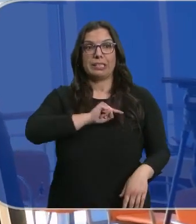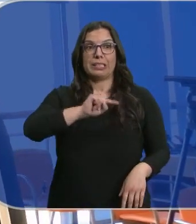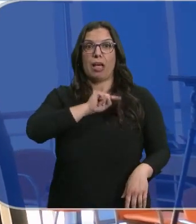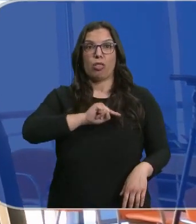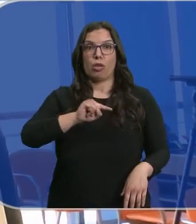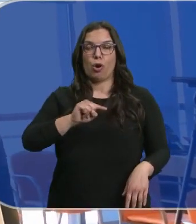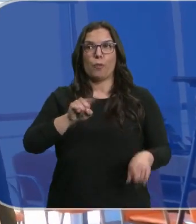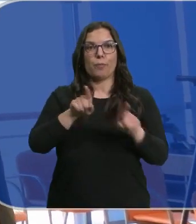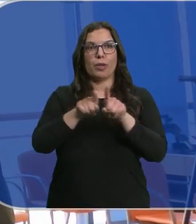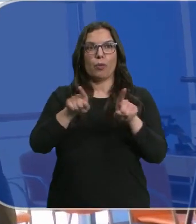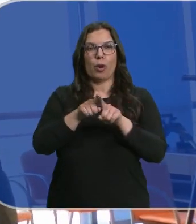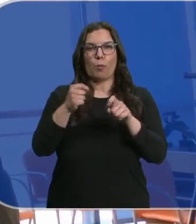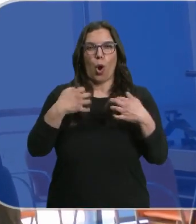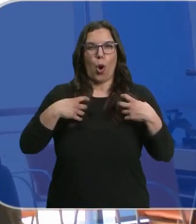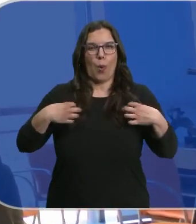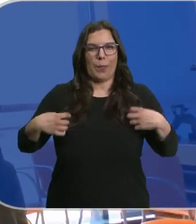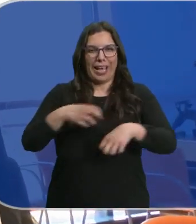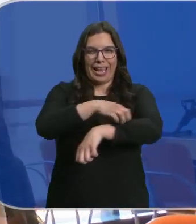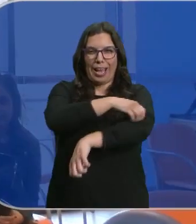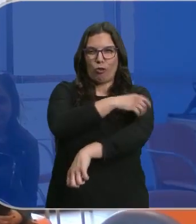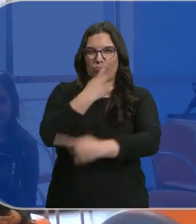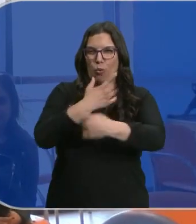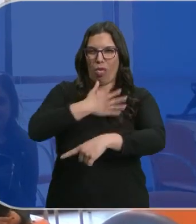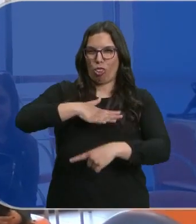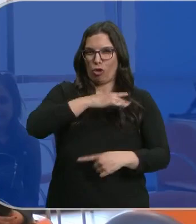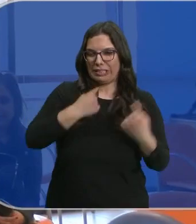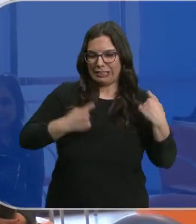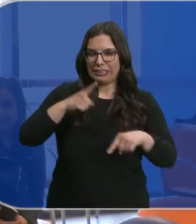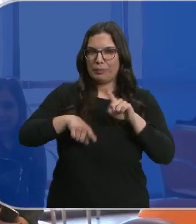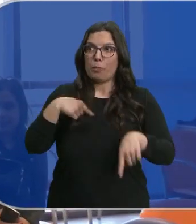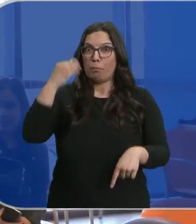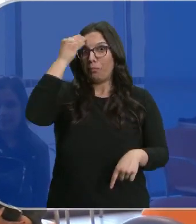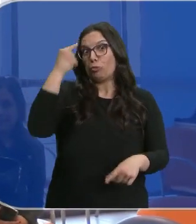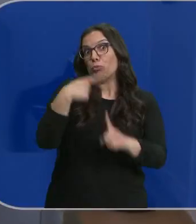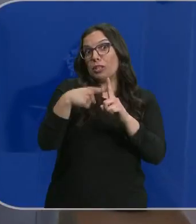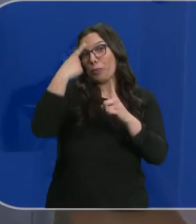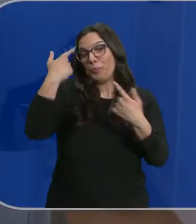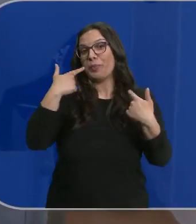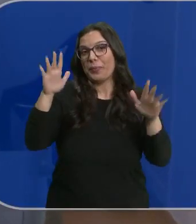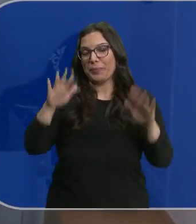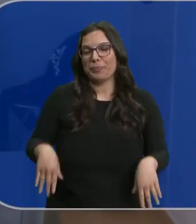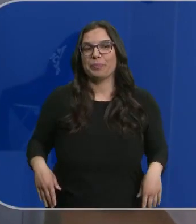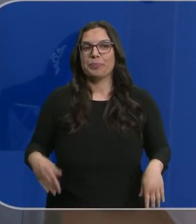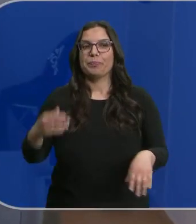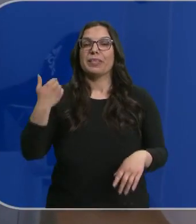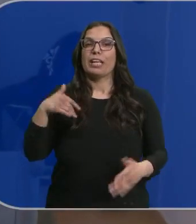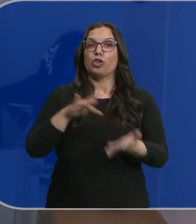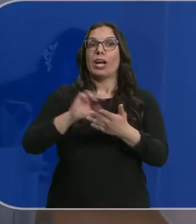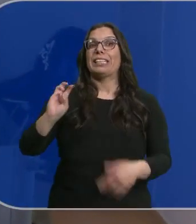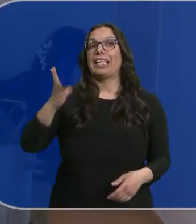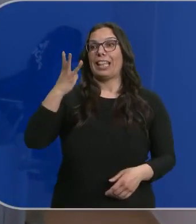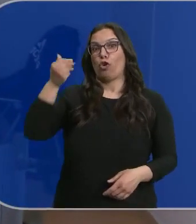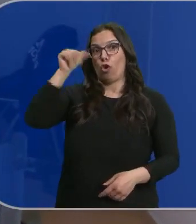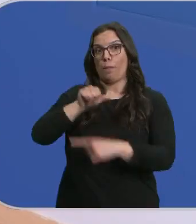es como pequeños hormigueos en algunas zonas y yo creo que promete, ya veremos. Es la tercera sesión